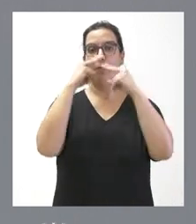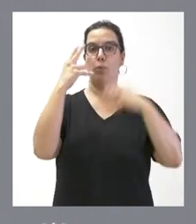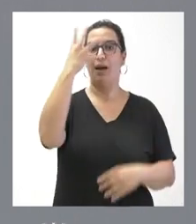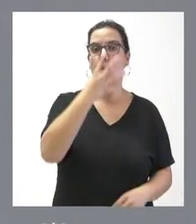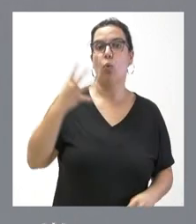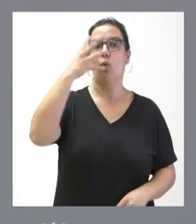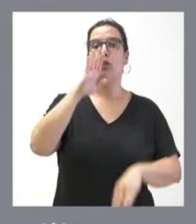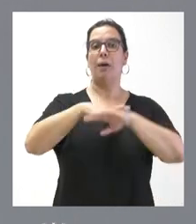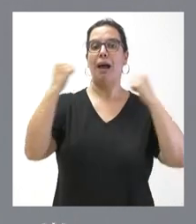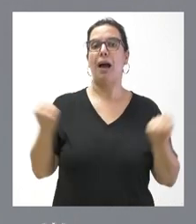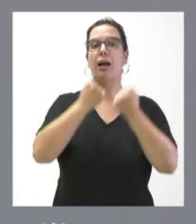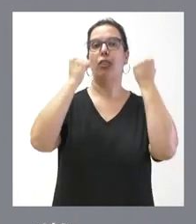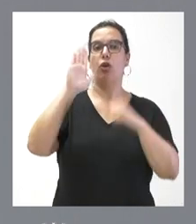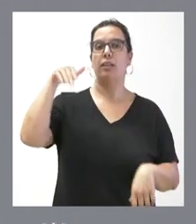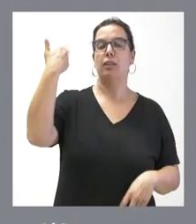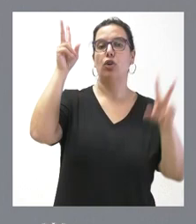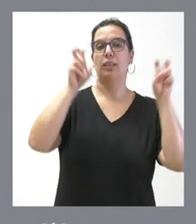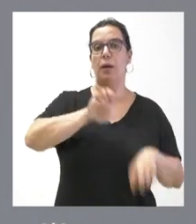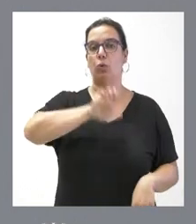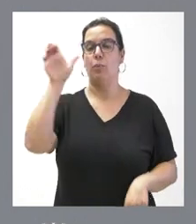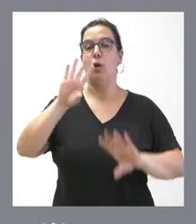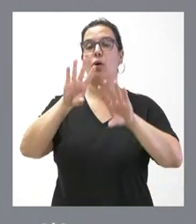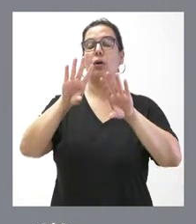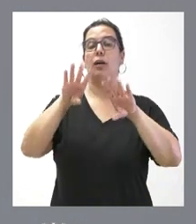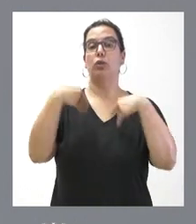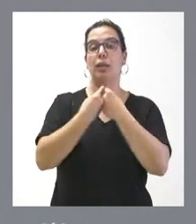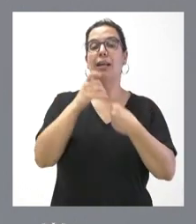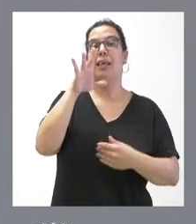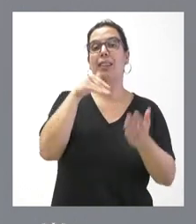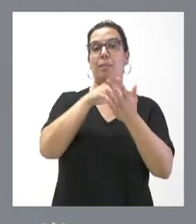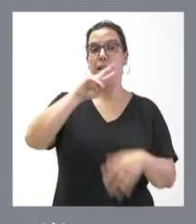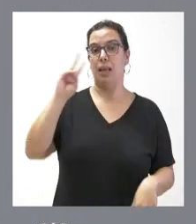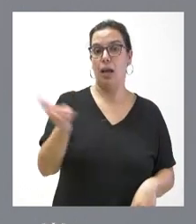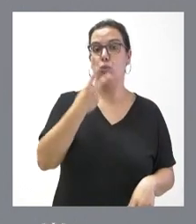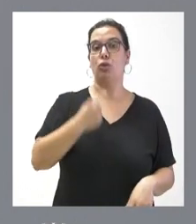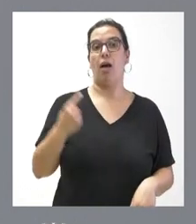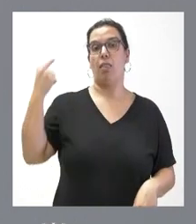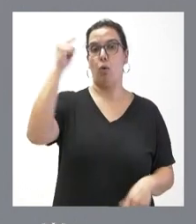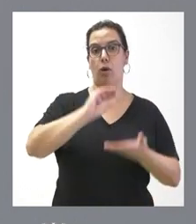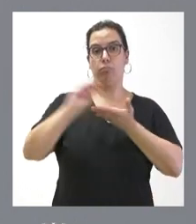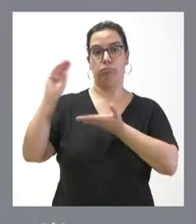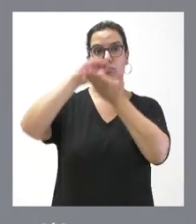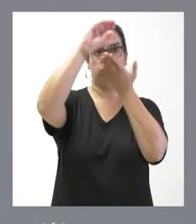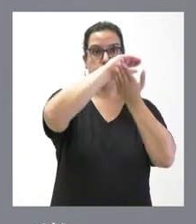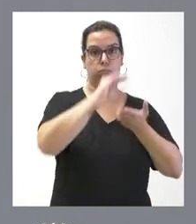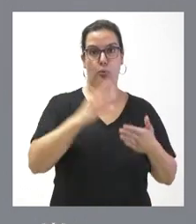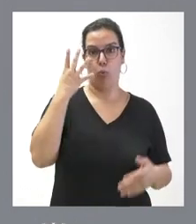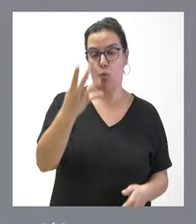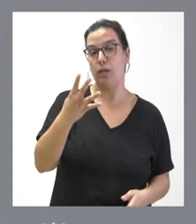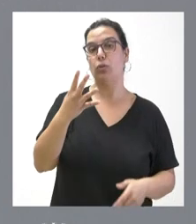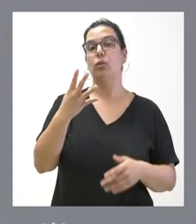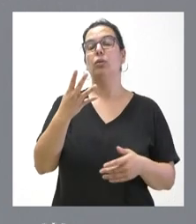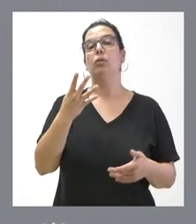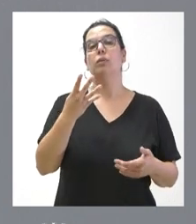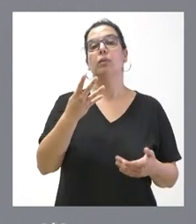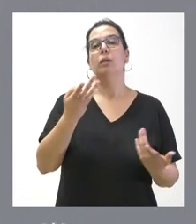materia de acción exterior y asuntos europeos. Son 15.000 euros para cada una de las cuatro universidades, para un total de 60.000.